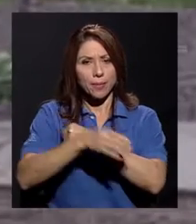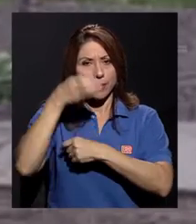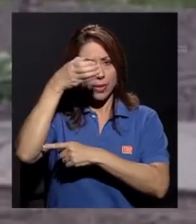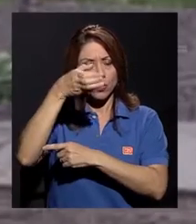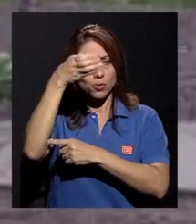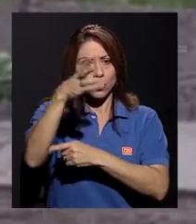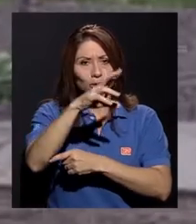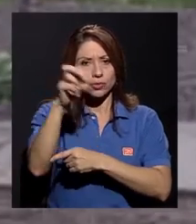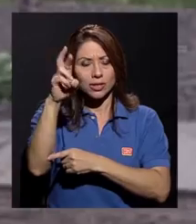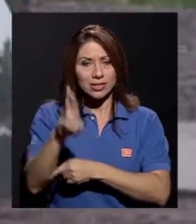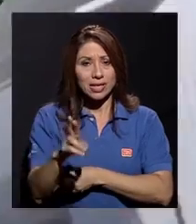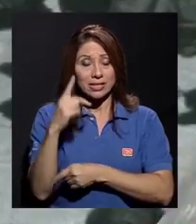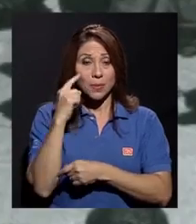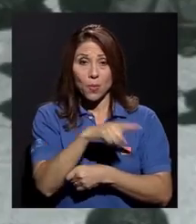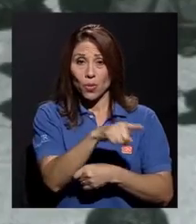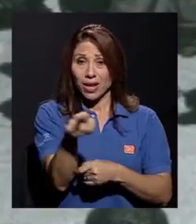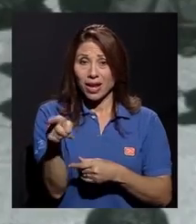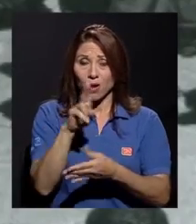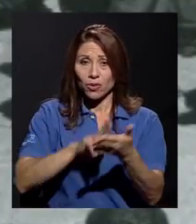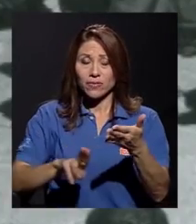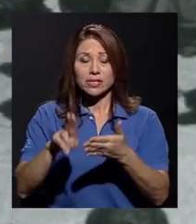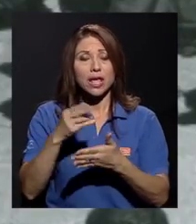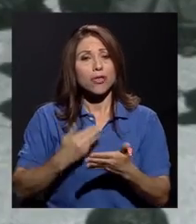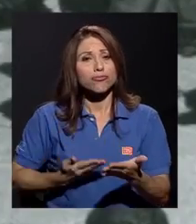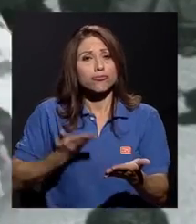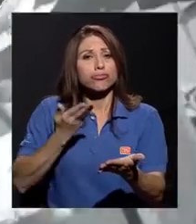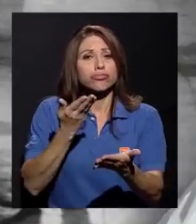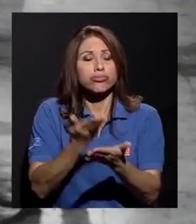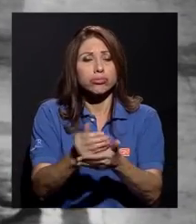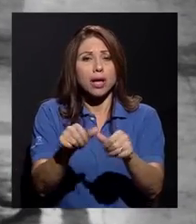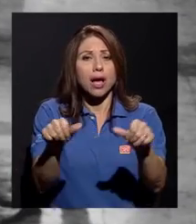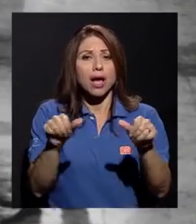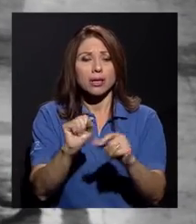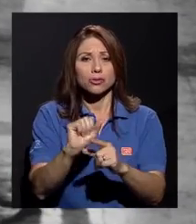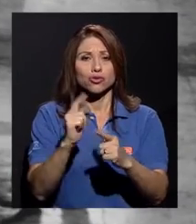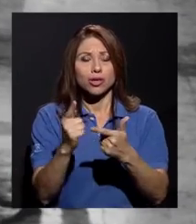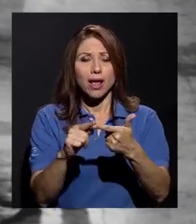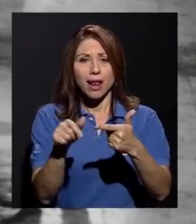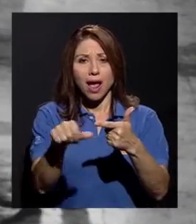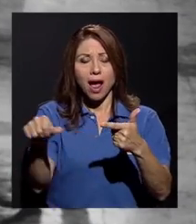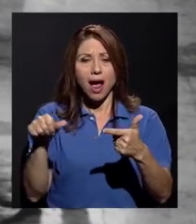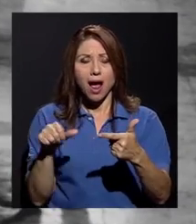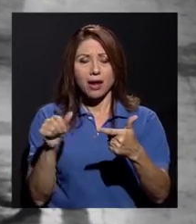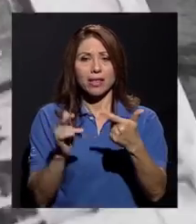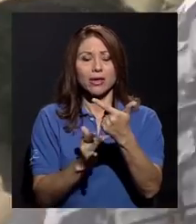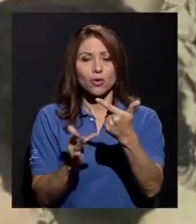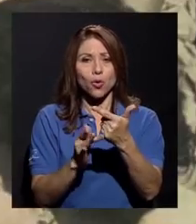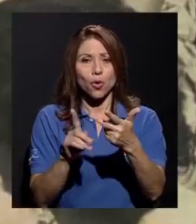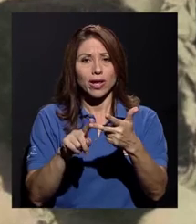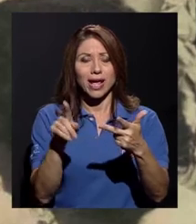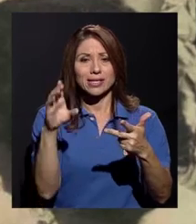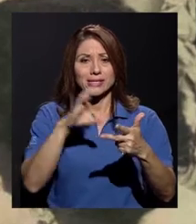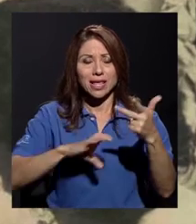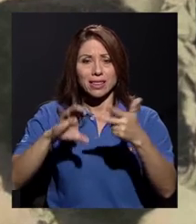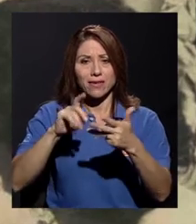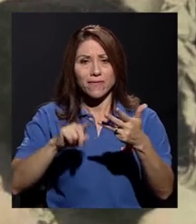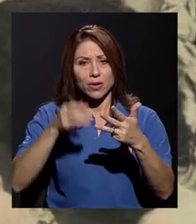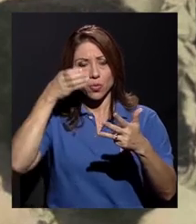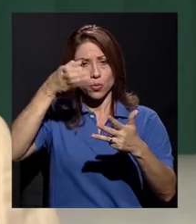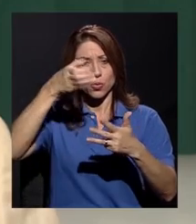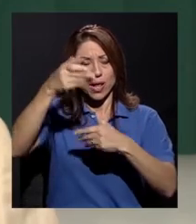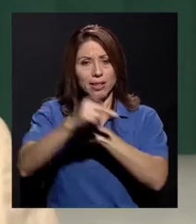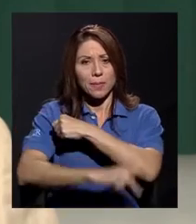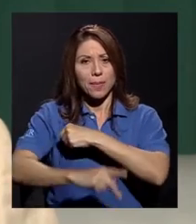por sus enormes aportes a los diversos campos sociales, tecnológicos, científicos y culturales del país.